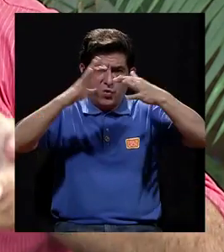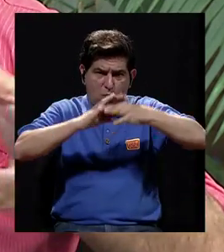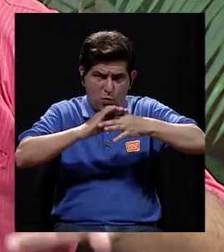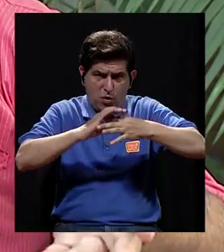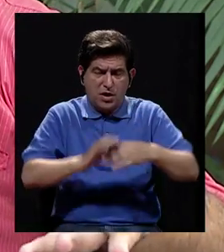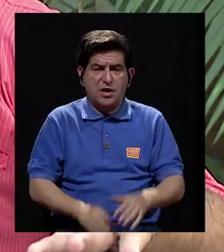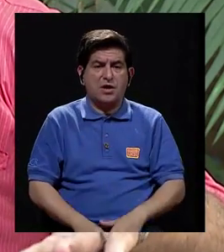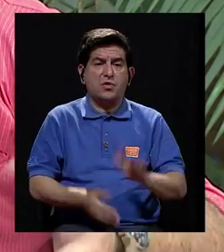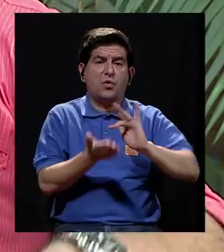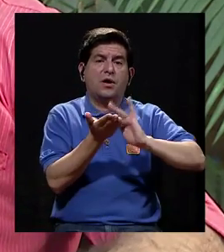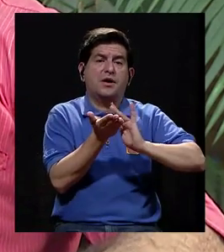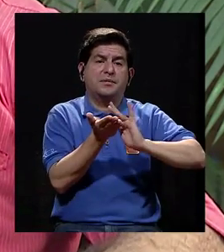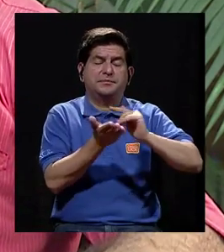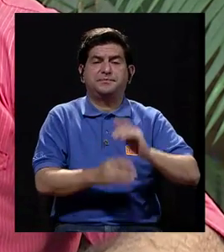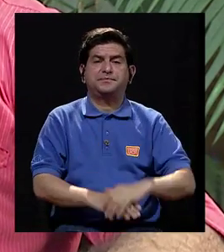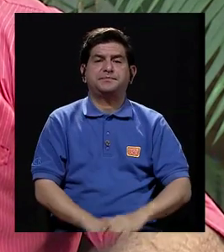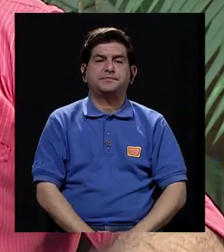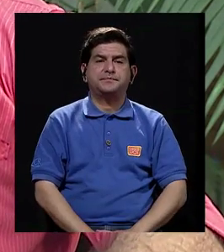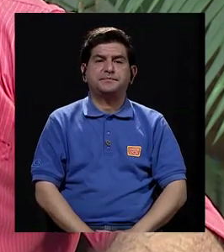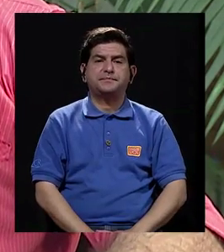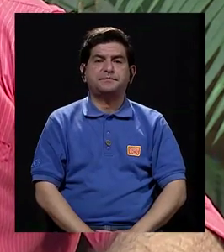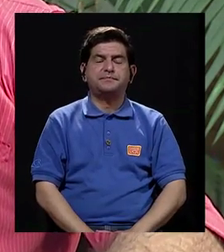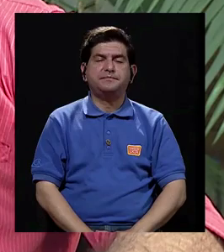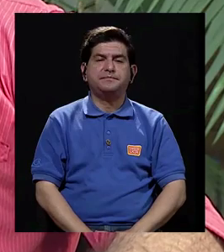asociada a algún medicamento.